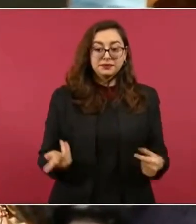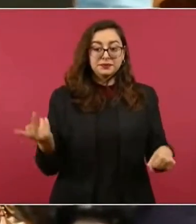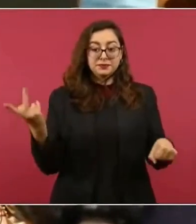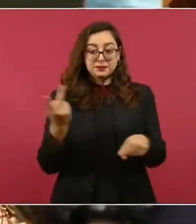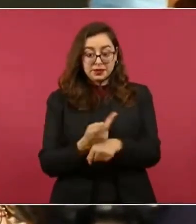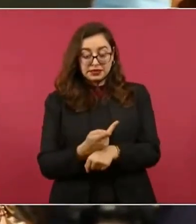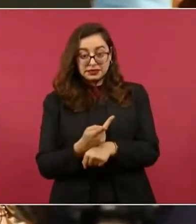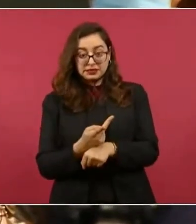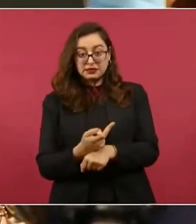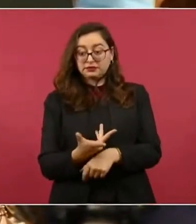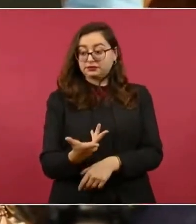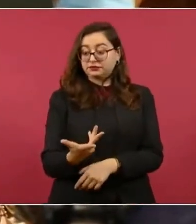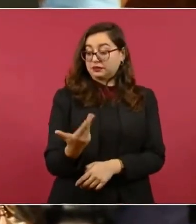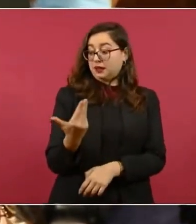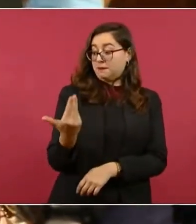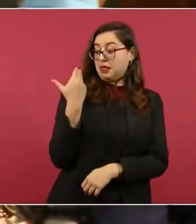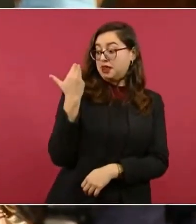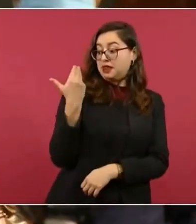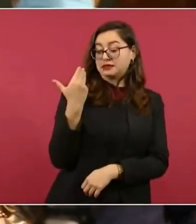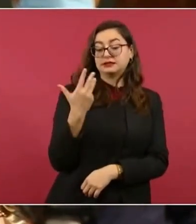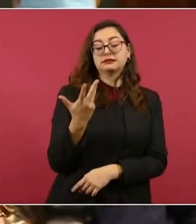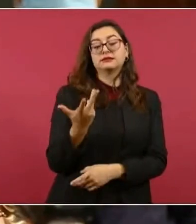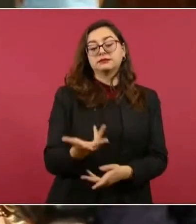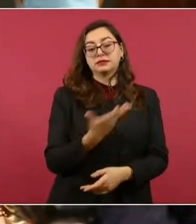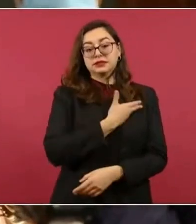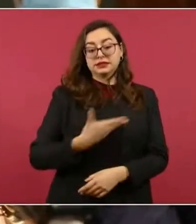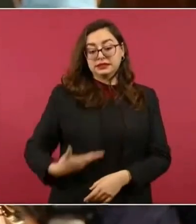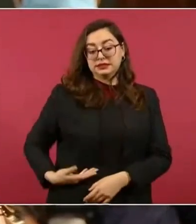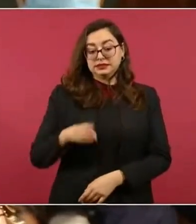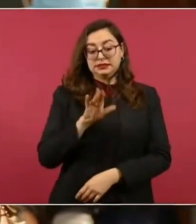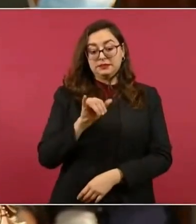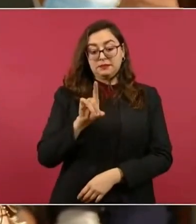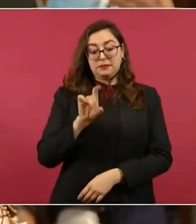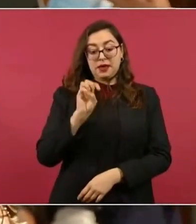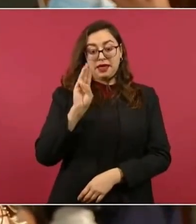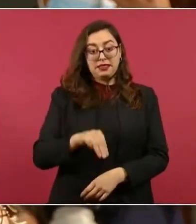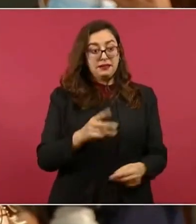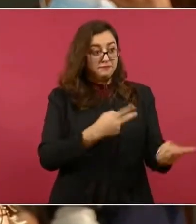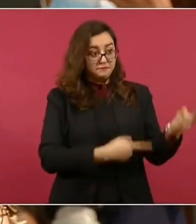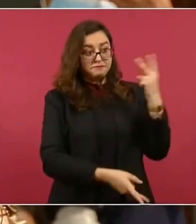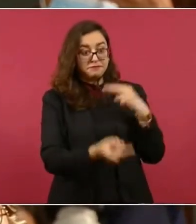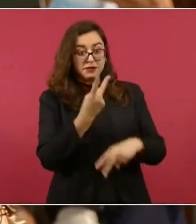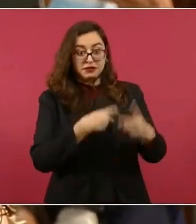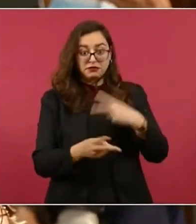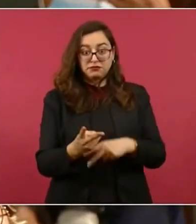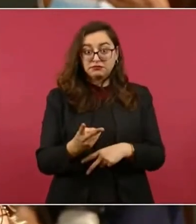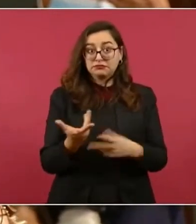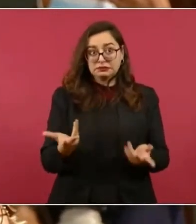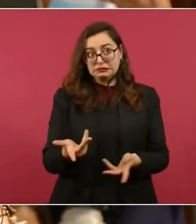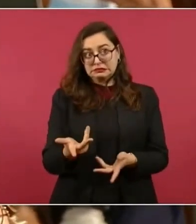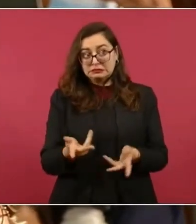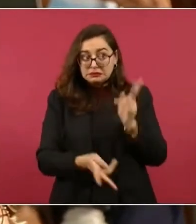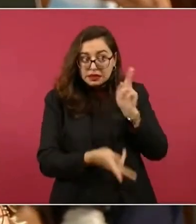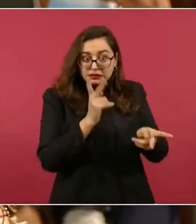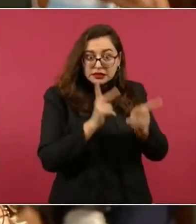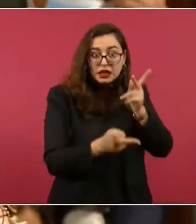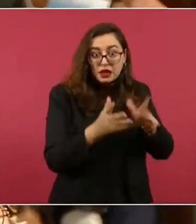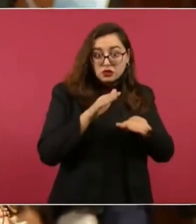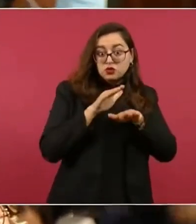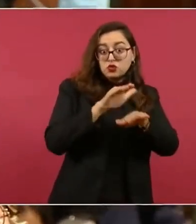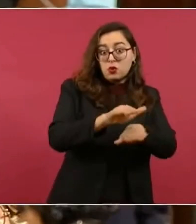tema. Incluso en días pasados declaró para un periódico nacional que